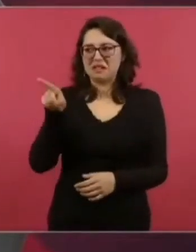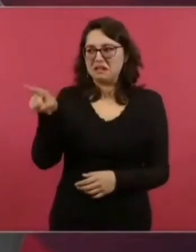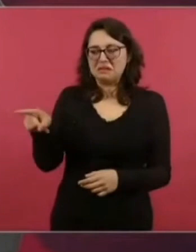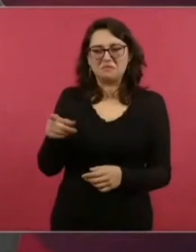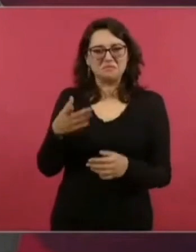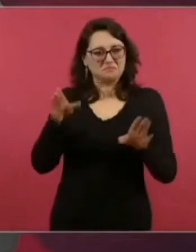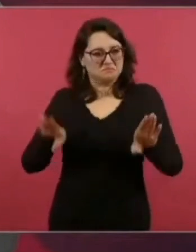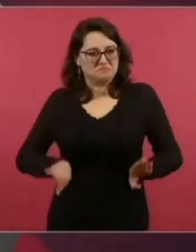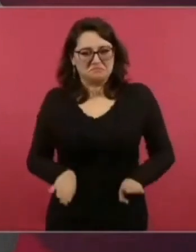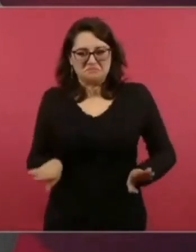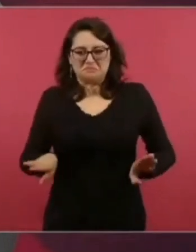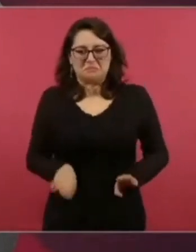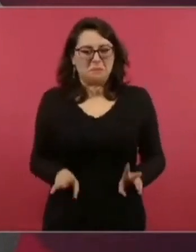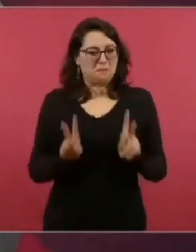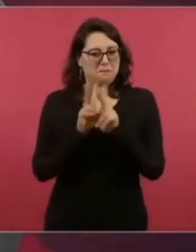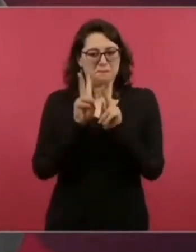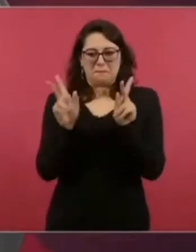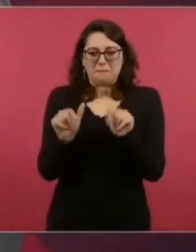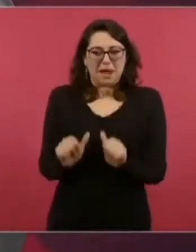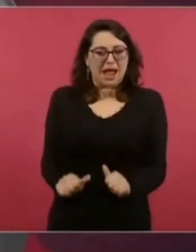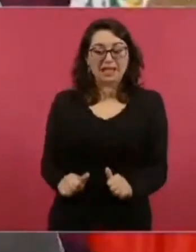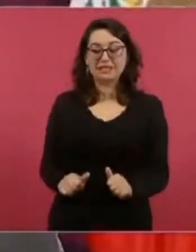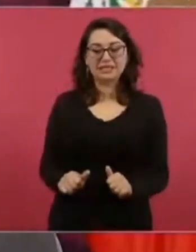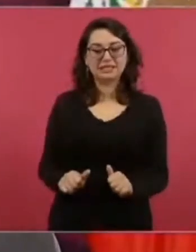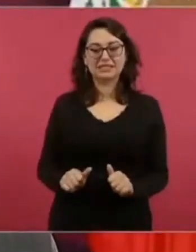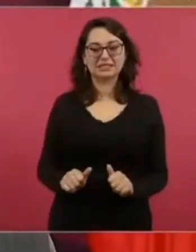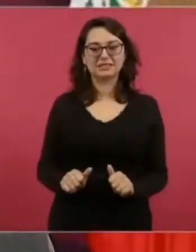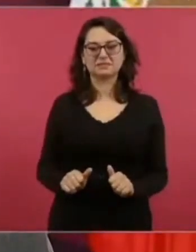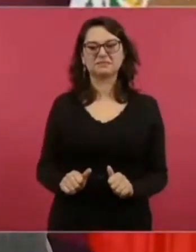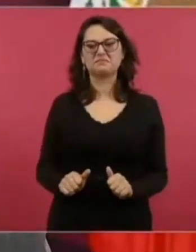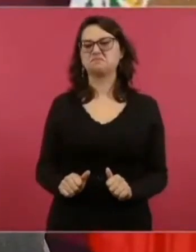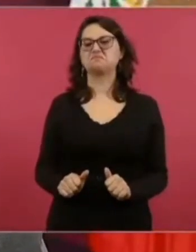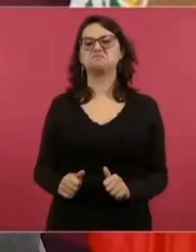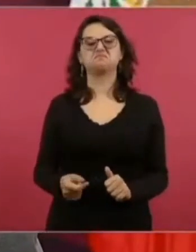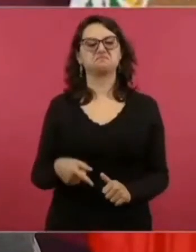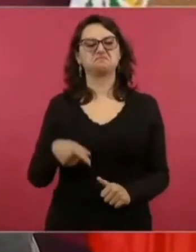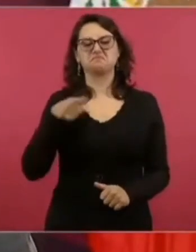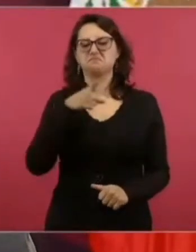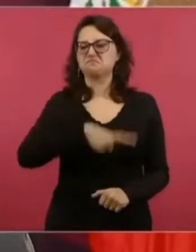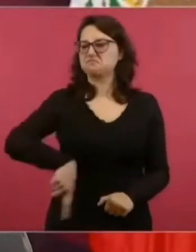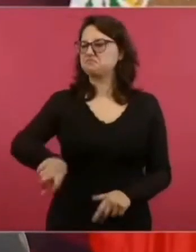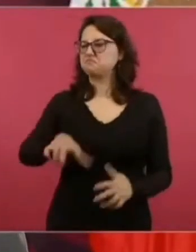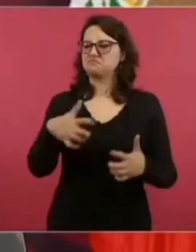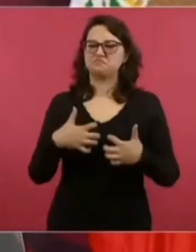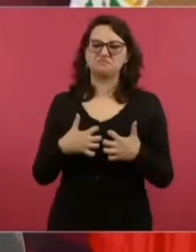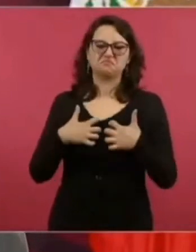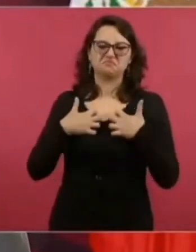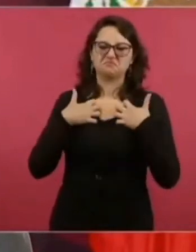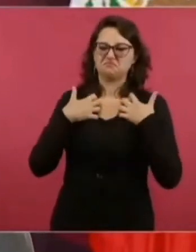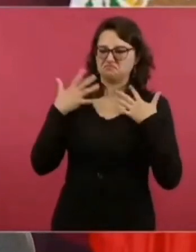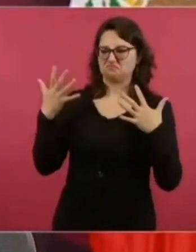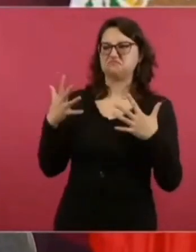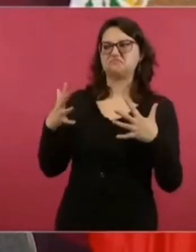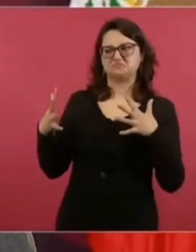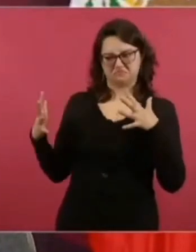El que decide tomar las armas para buscar una transformación, ya sabe